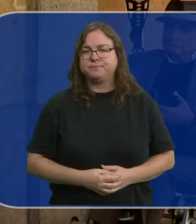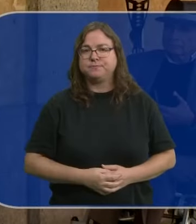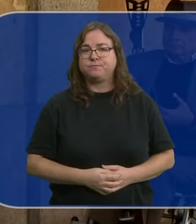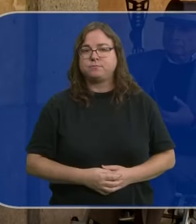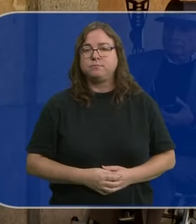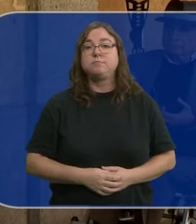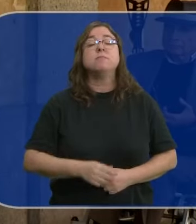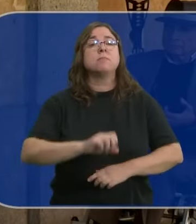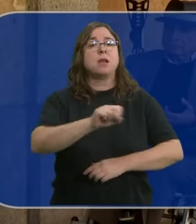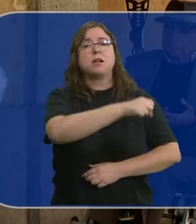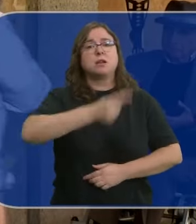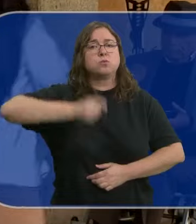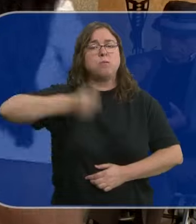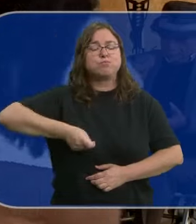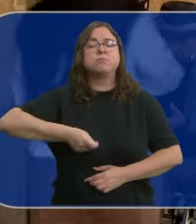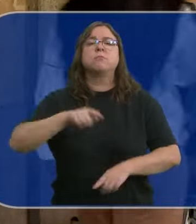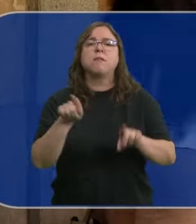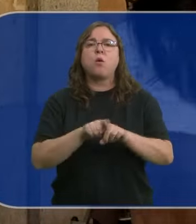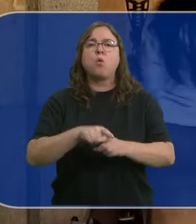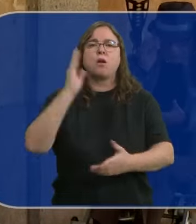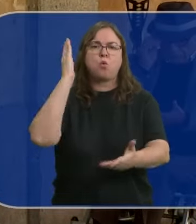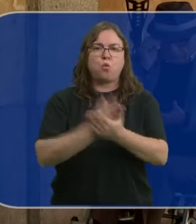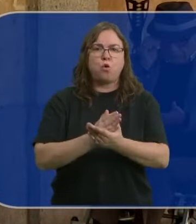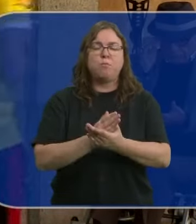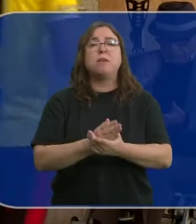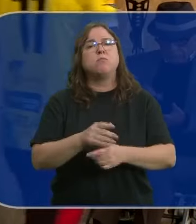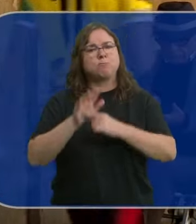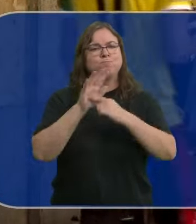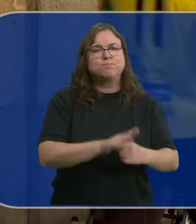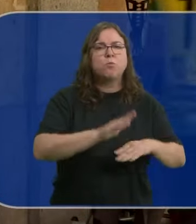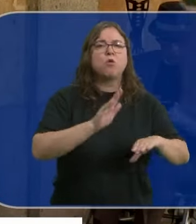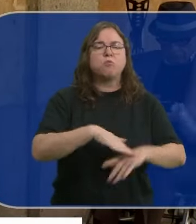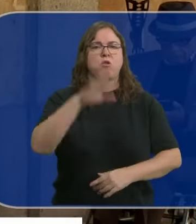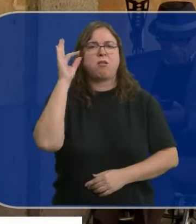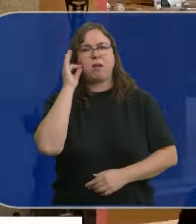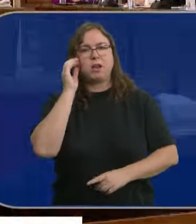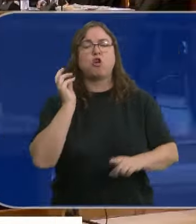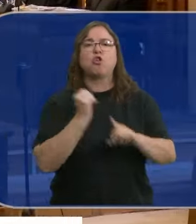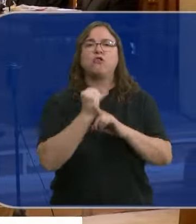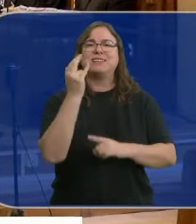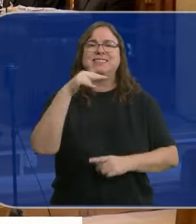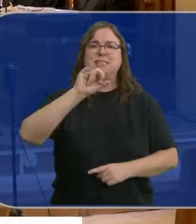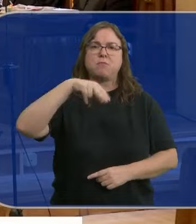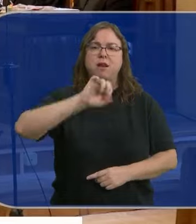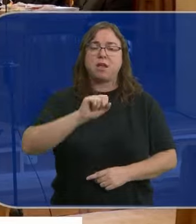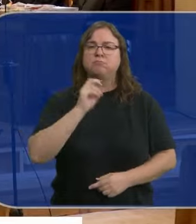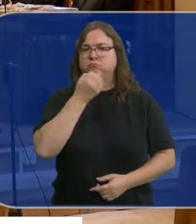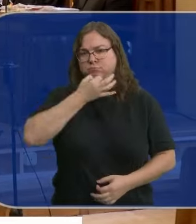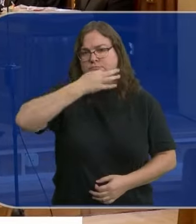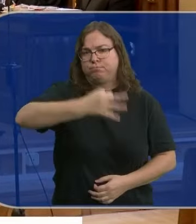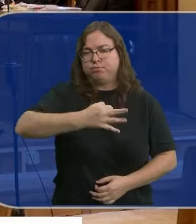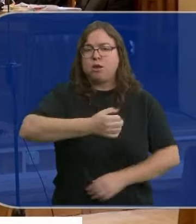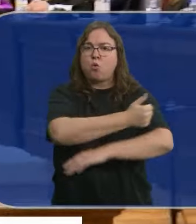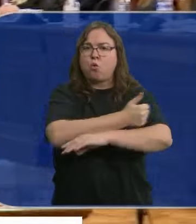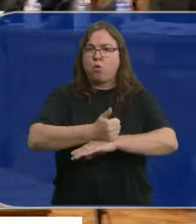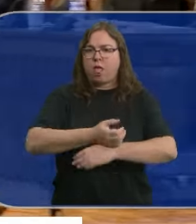Veredicto de culpabilidad por asesinato con el agravante de desprecio de género contra Gis María es el dictamen del jurado popular tras